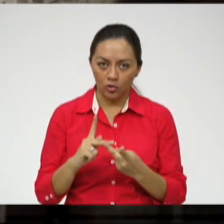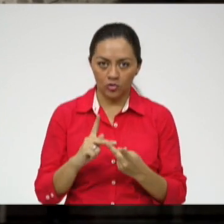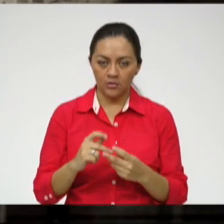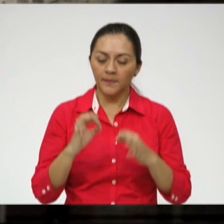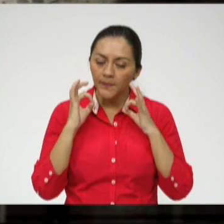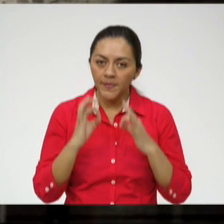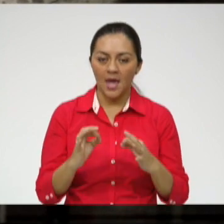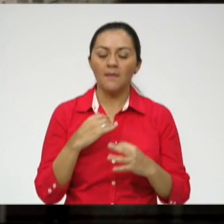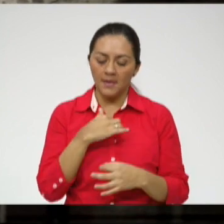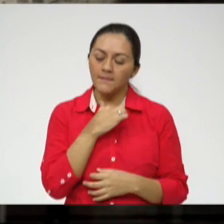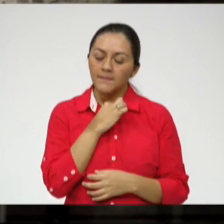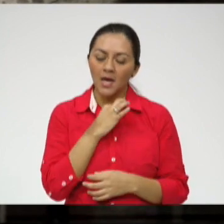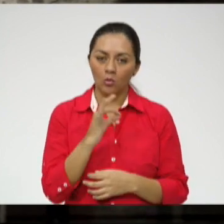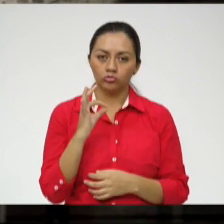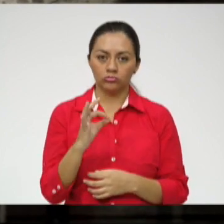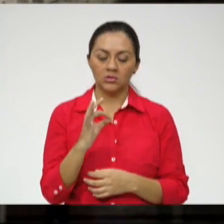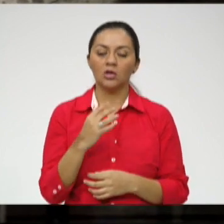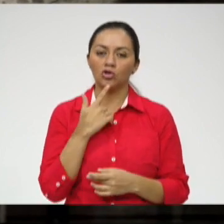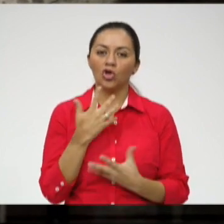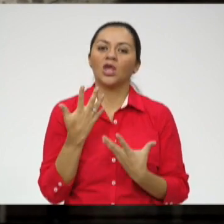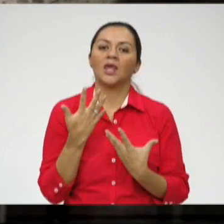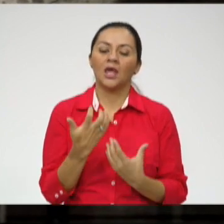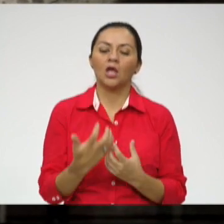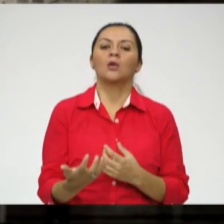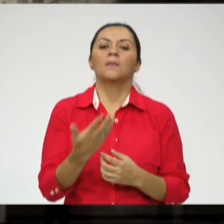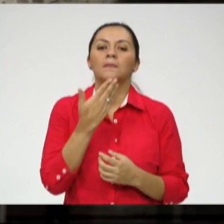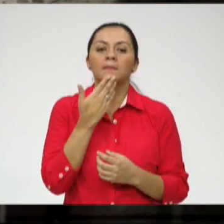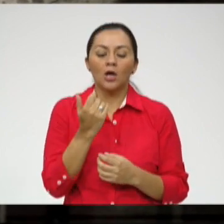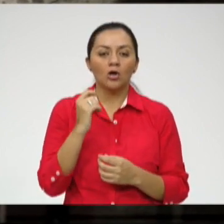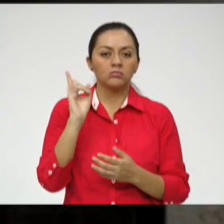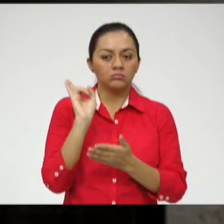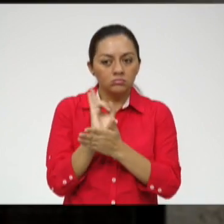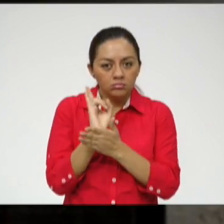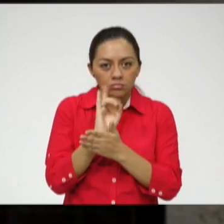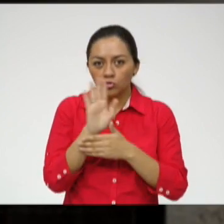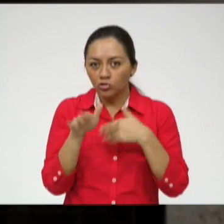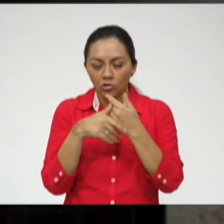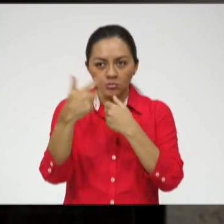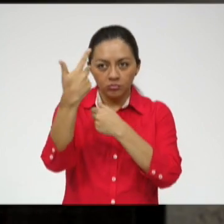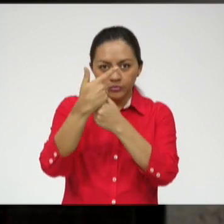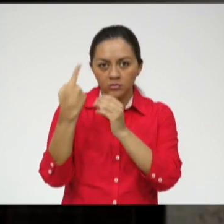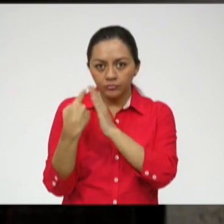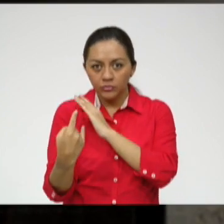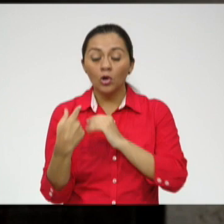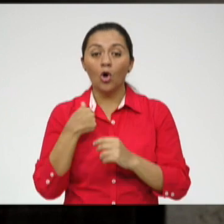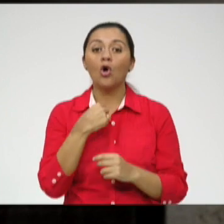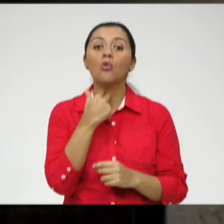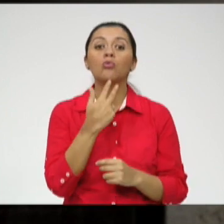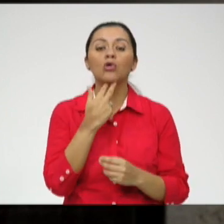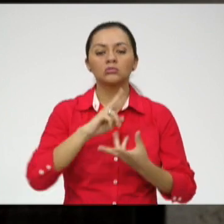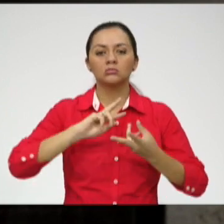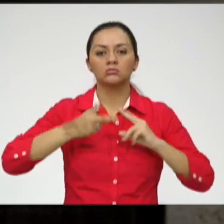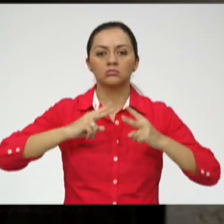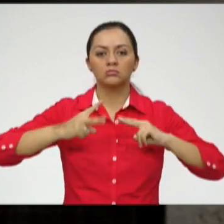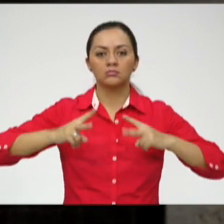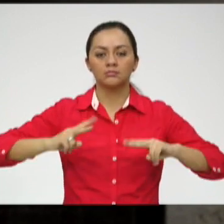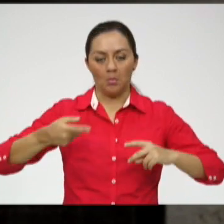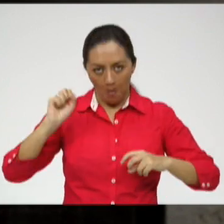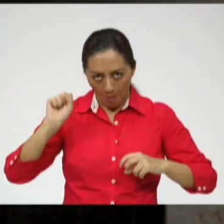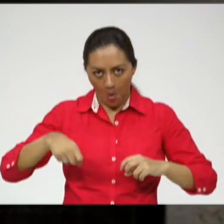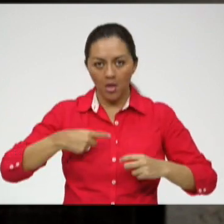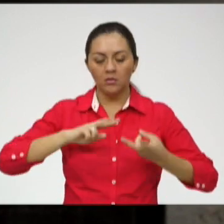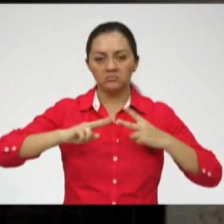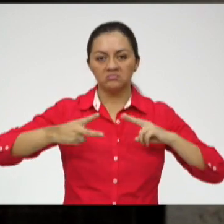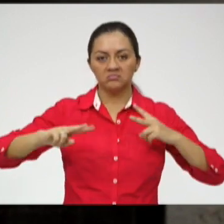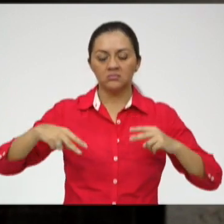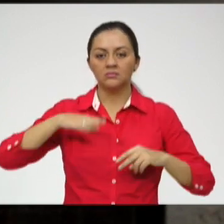que yo trato de mejorar en el rato de hacer la grabación. Puedo cambiar de voz y puedo cambiar